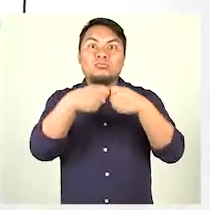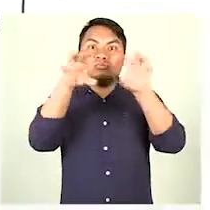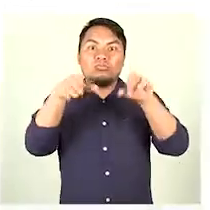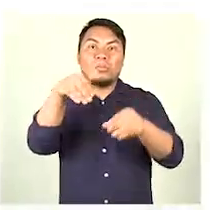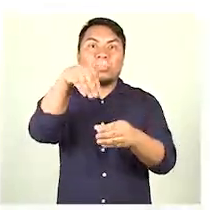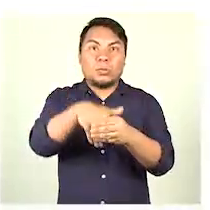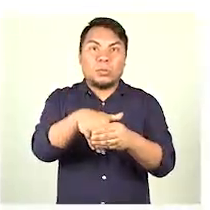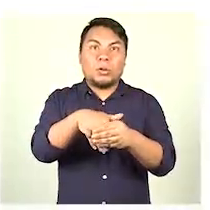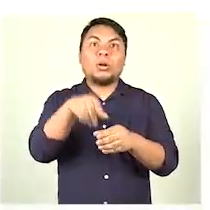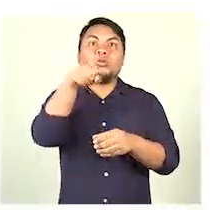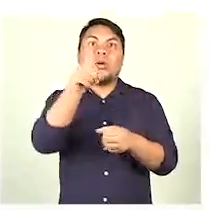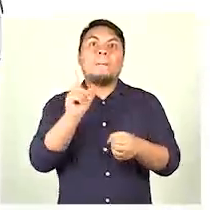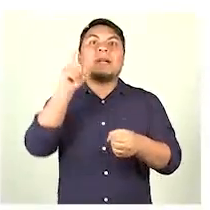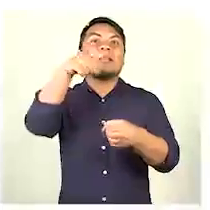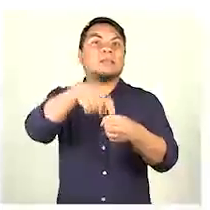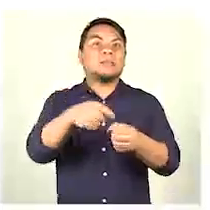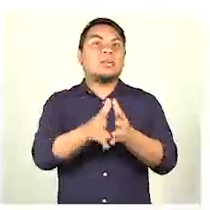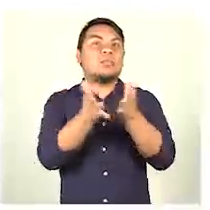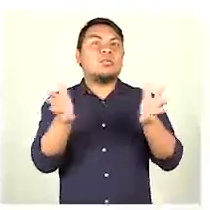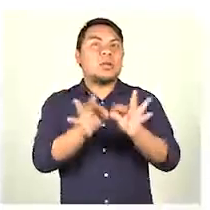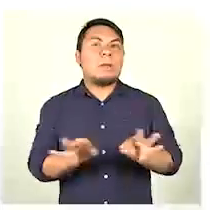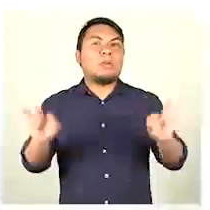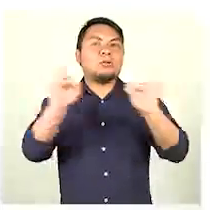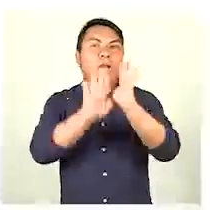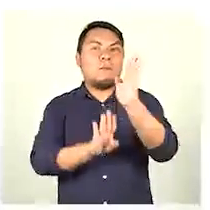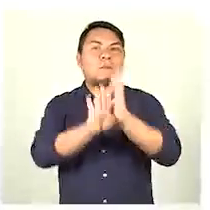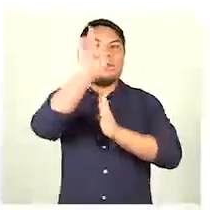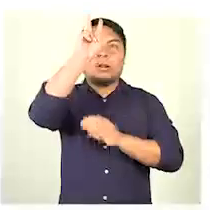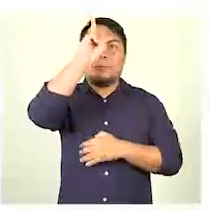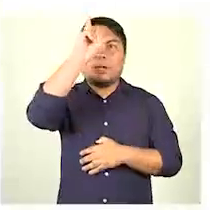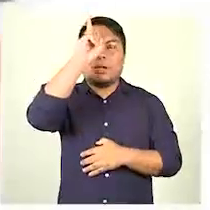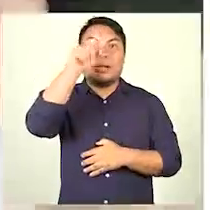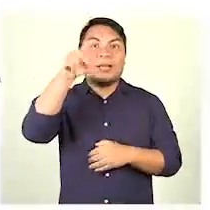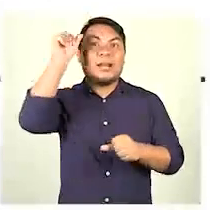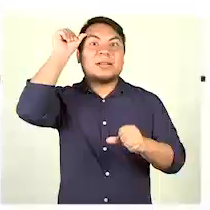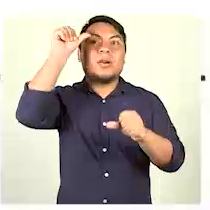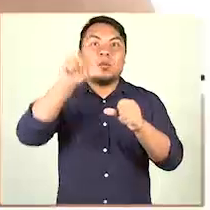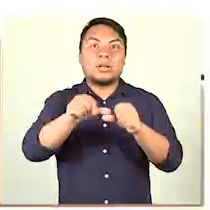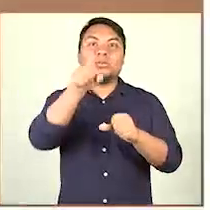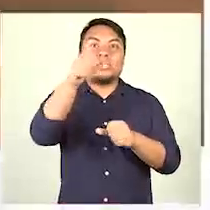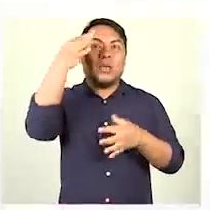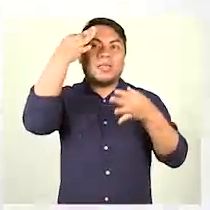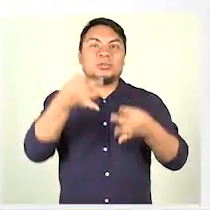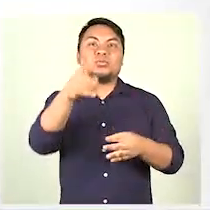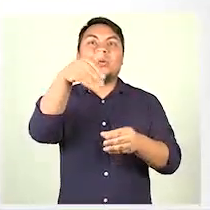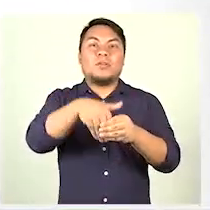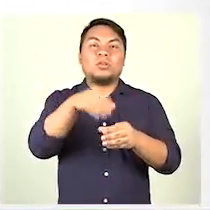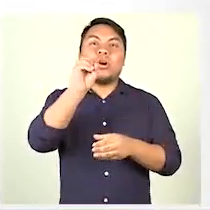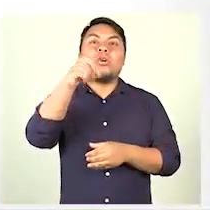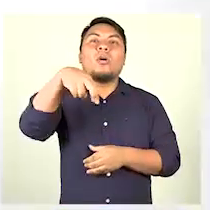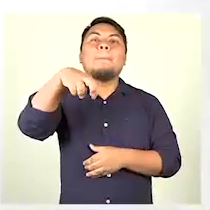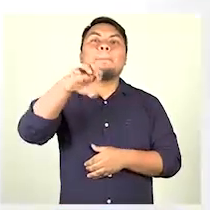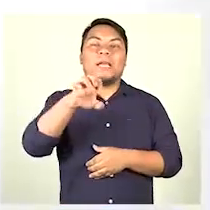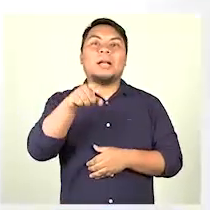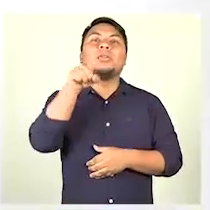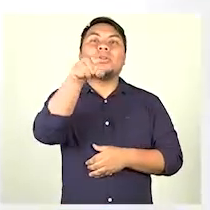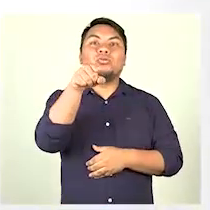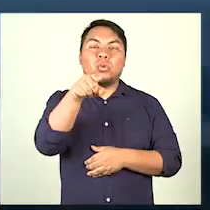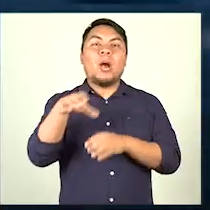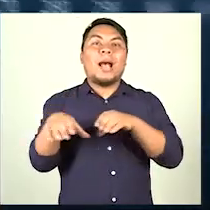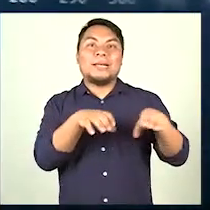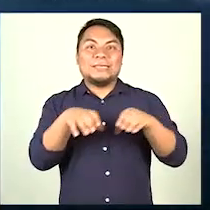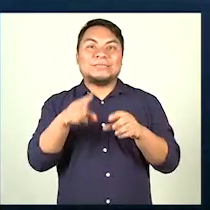habrá voto electrónico. Tu participación será fundamental para el progreso de nuestro país. Recuerda, tú decides con tu voto.